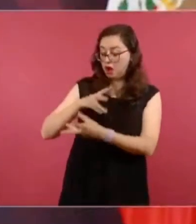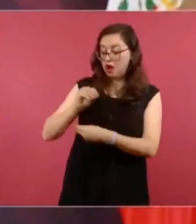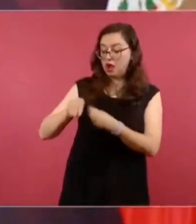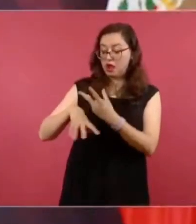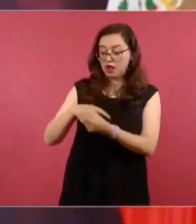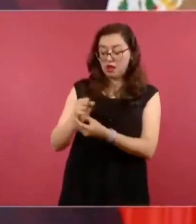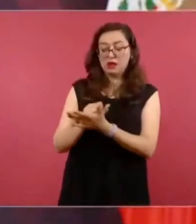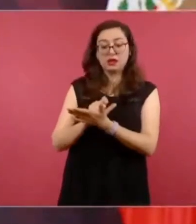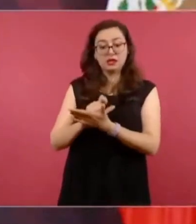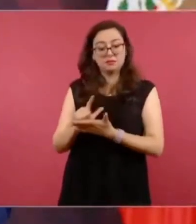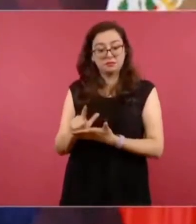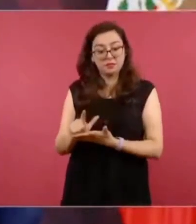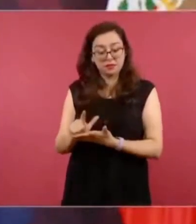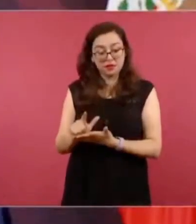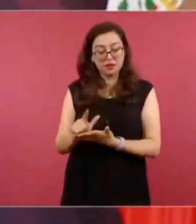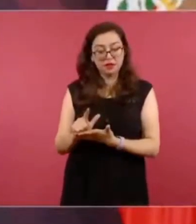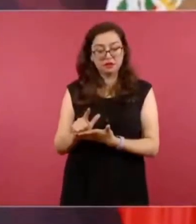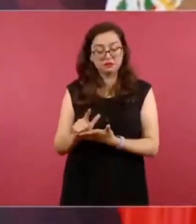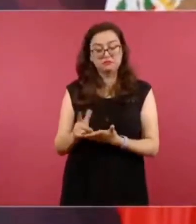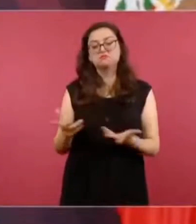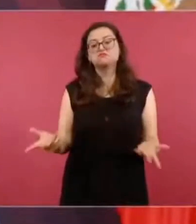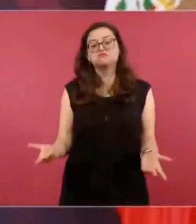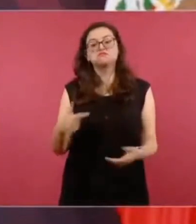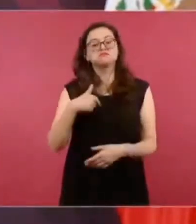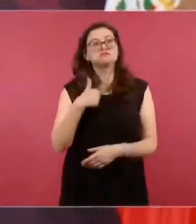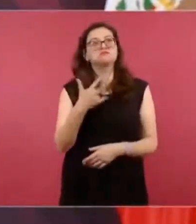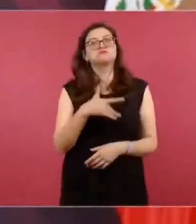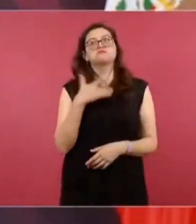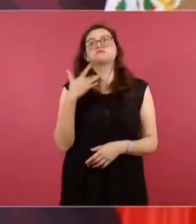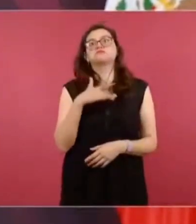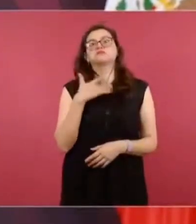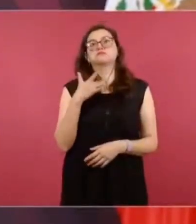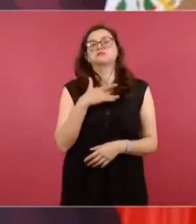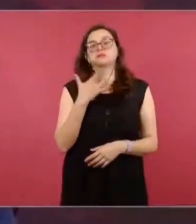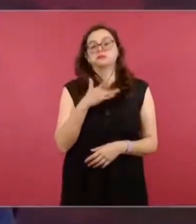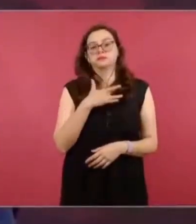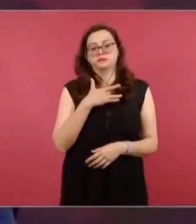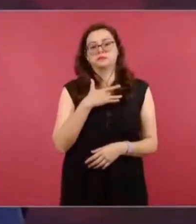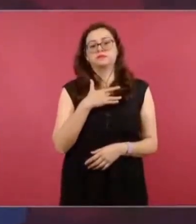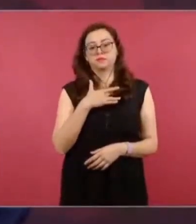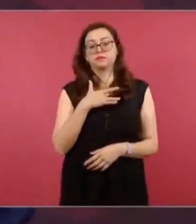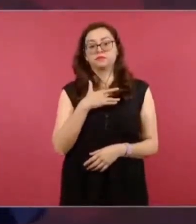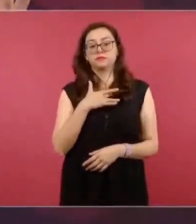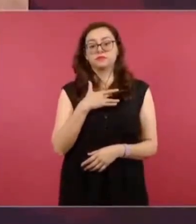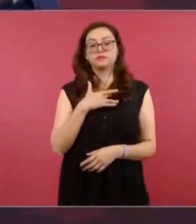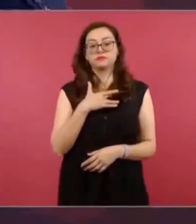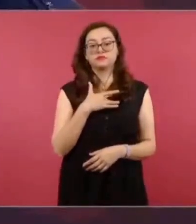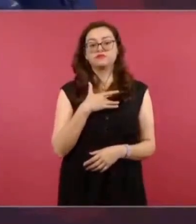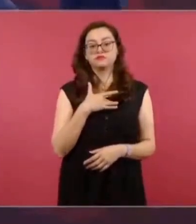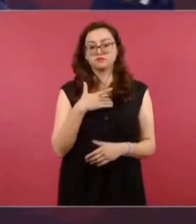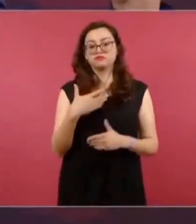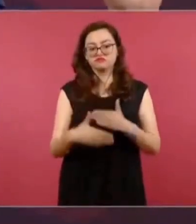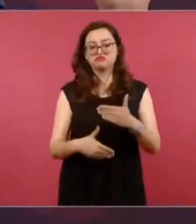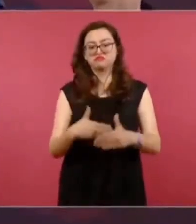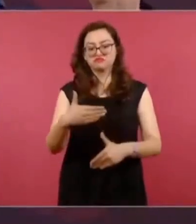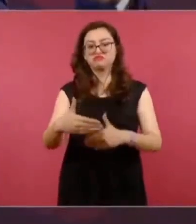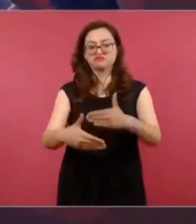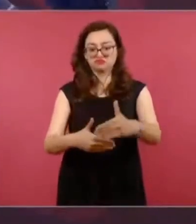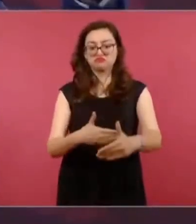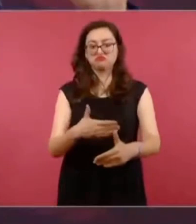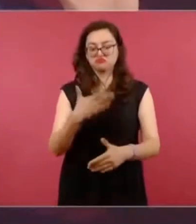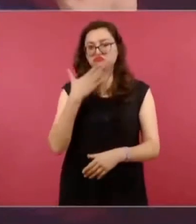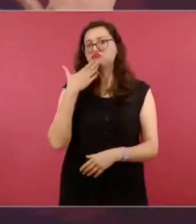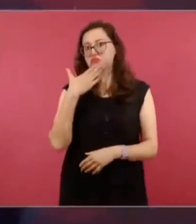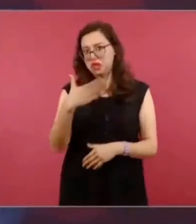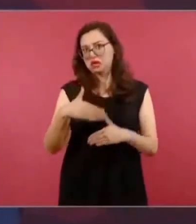Yo estoy seguro que esto se va a tratar bien hacia